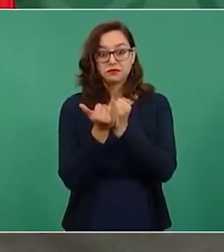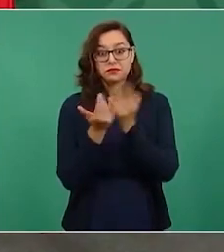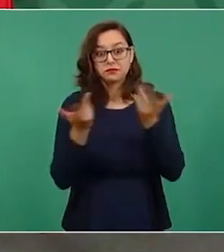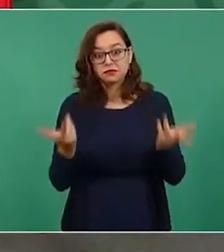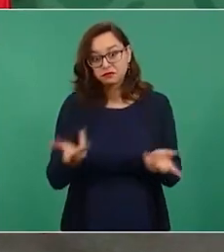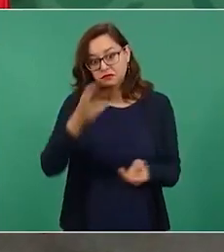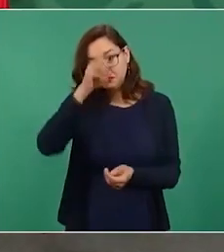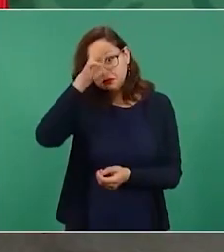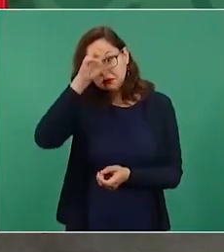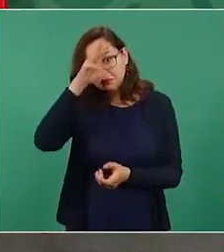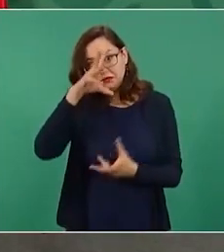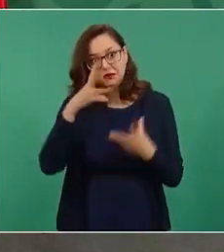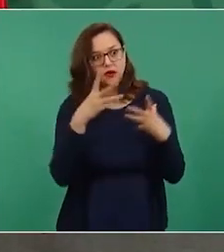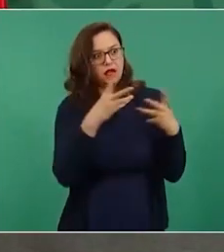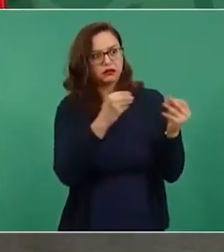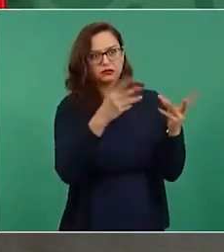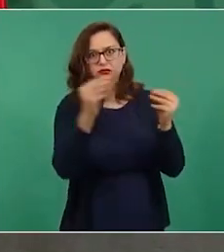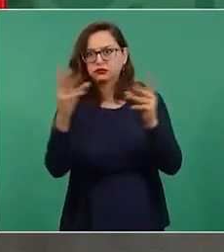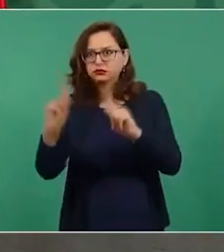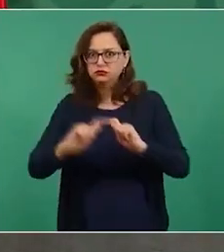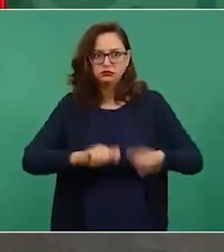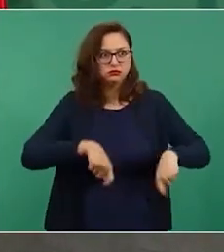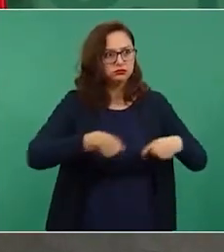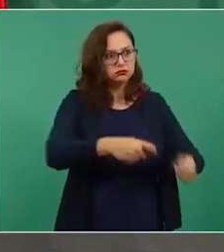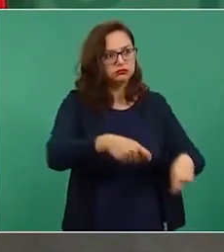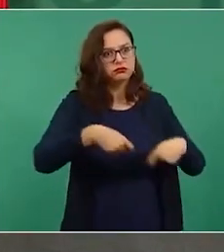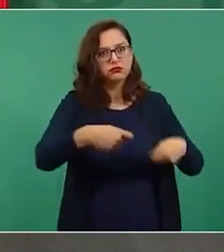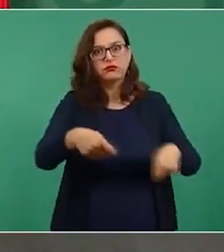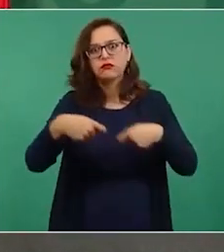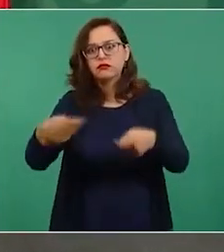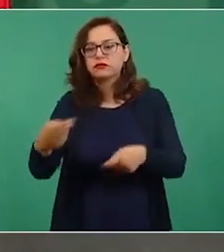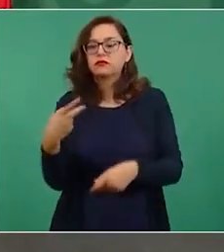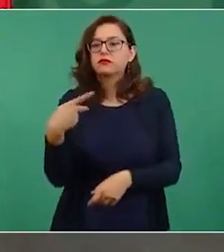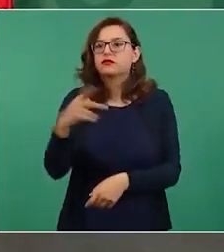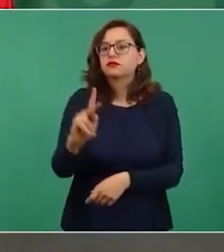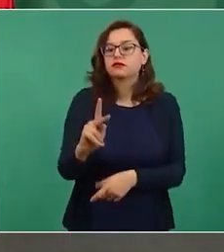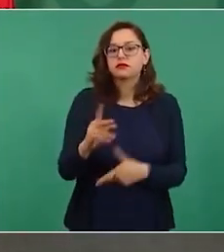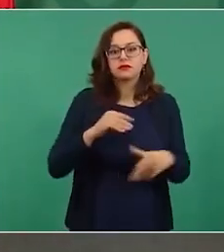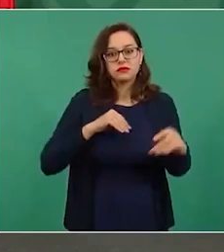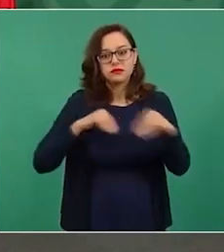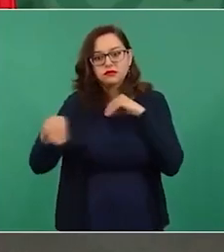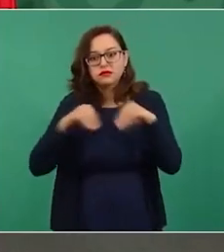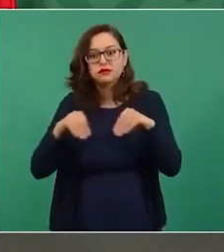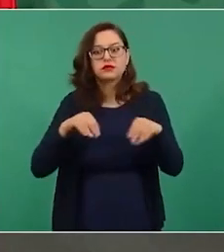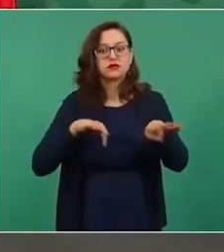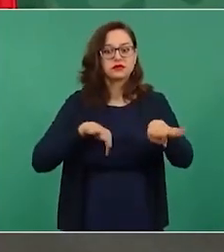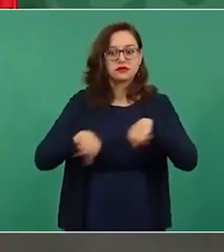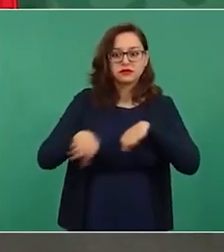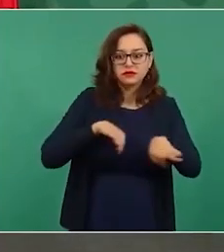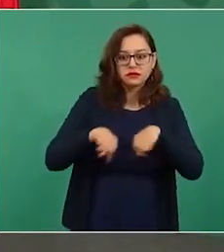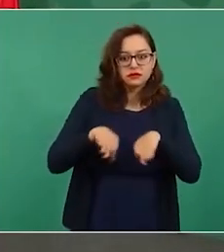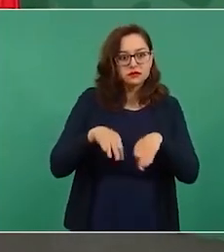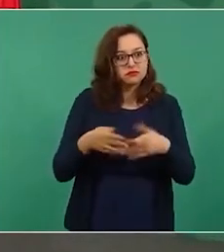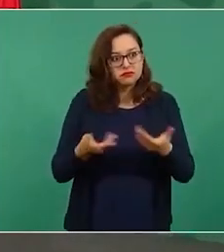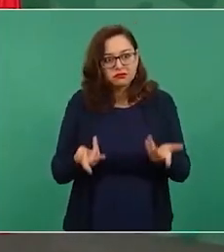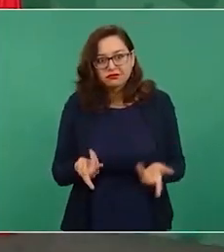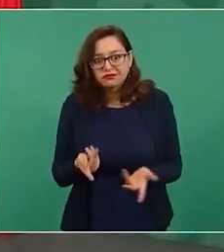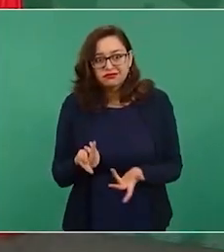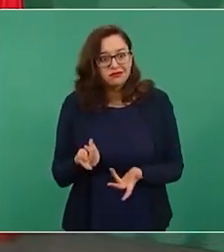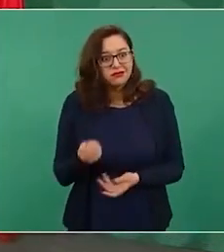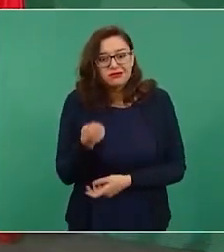eran muy pocas las mineras que estaban utilizando las concesiones